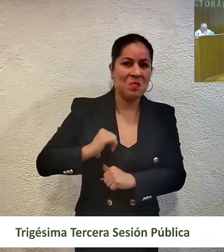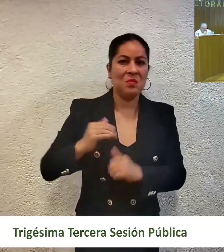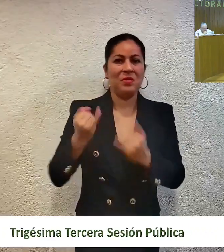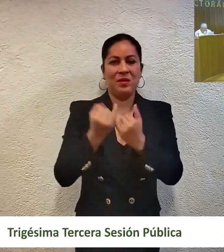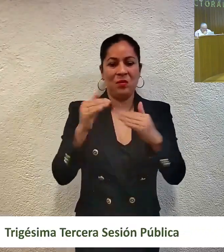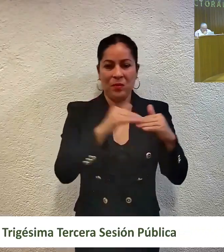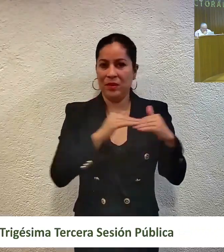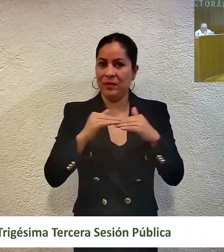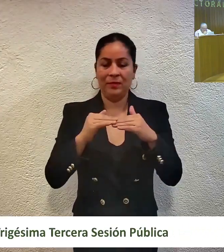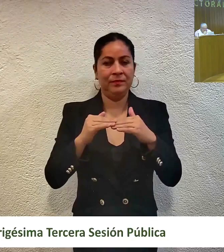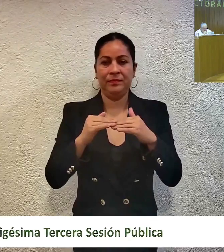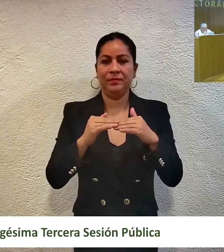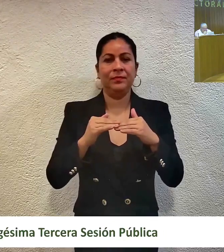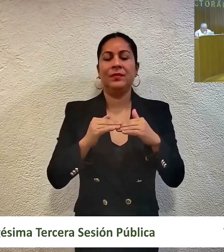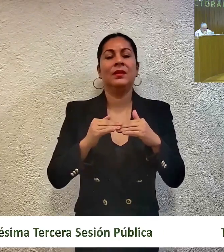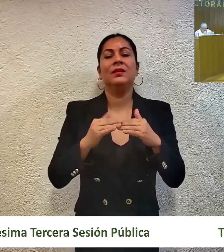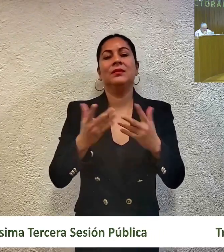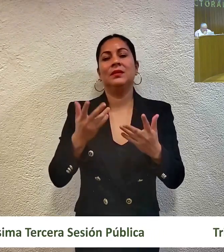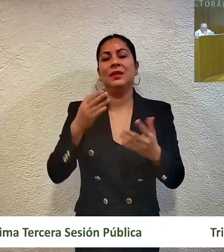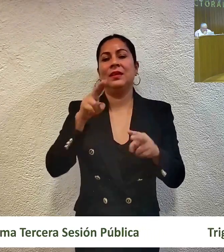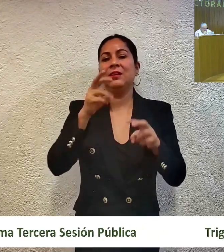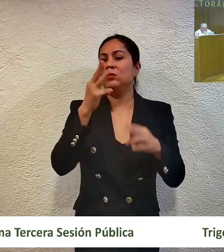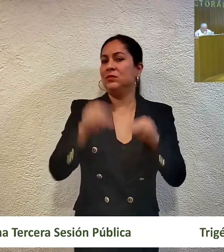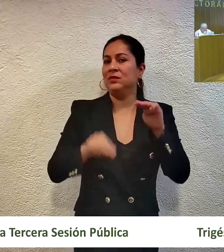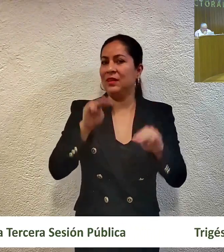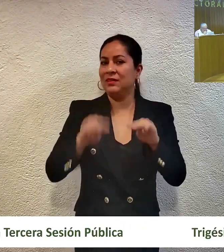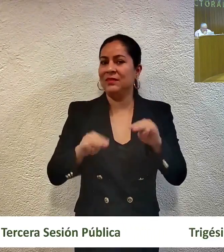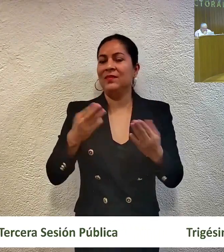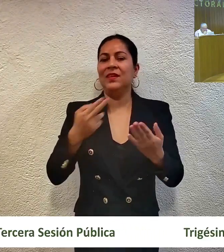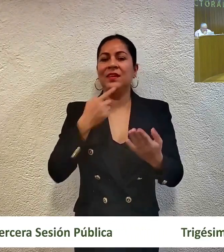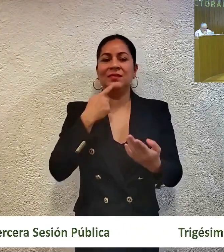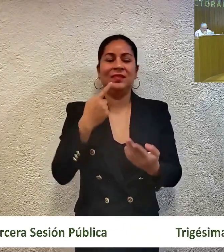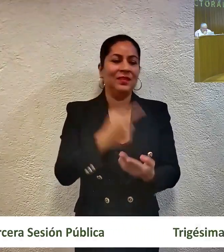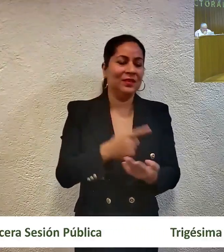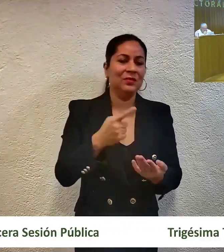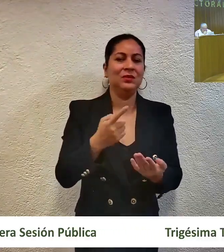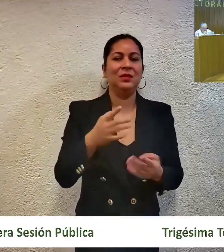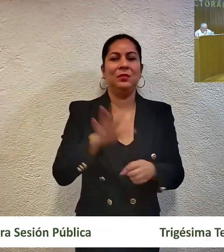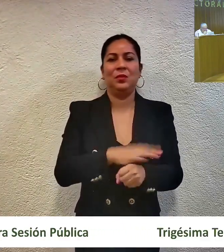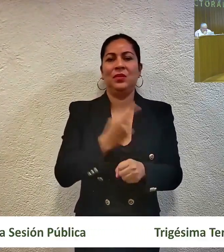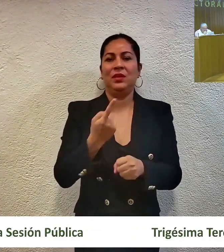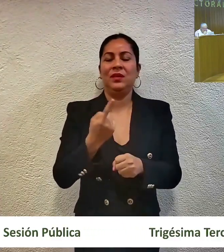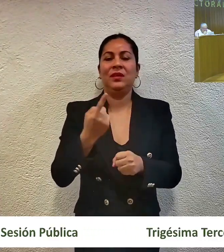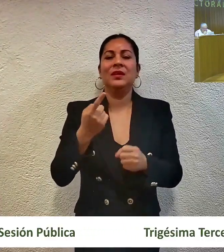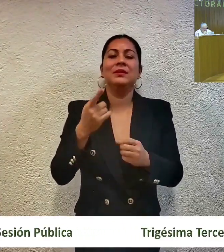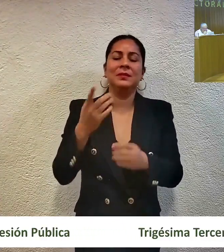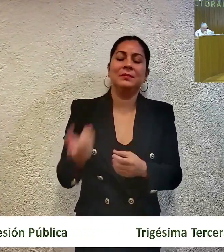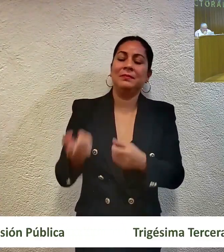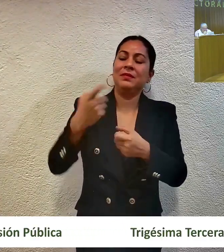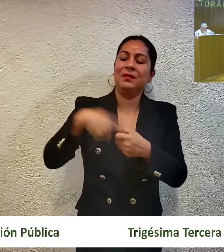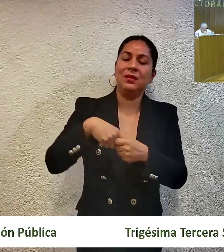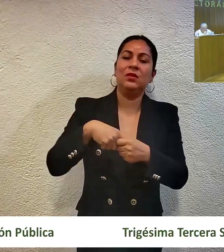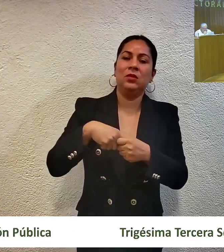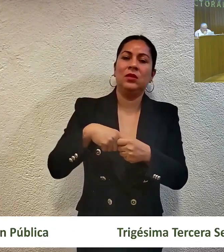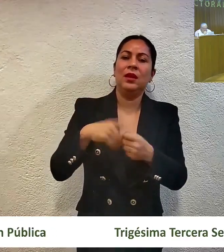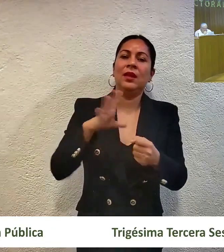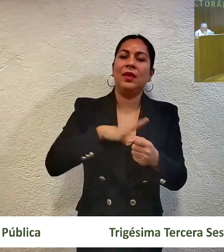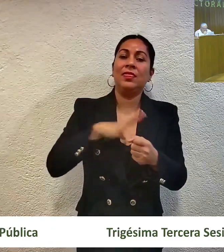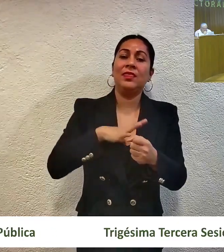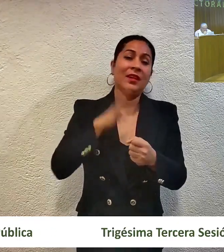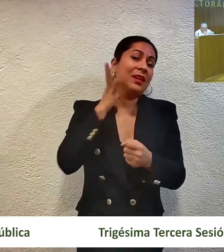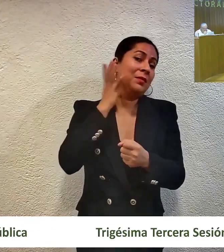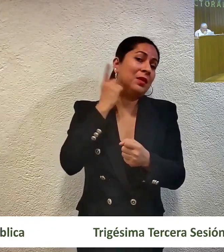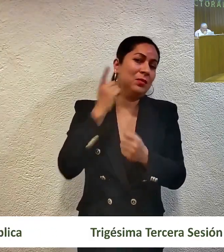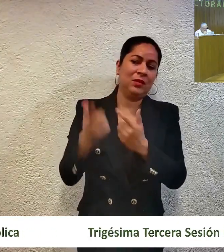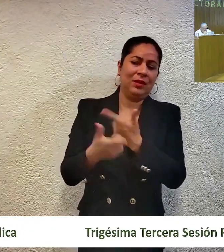se trata del ejercicio de competencias de ejercicio potestativo, de manera que es parte de la libertad configurativa de la que goza el Congreso del